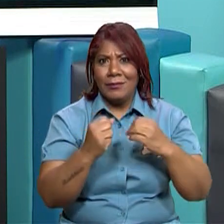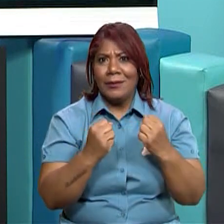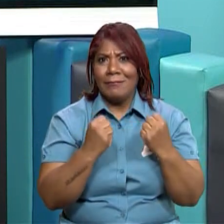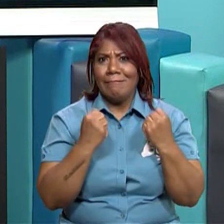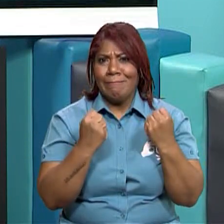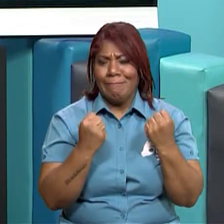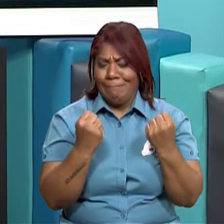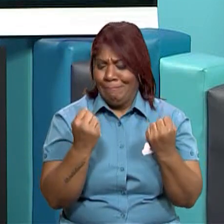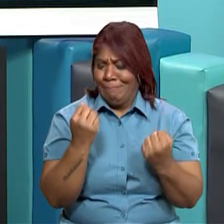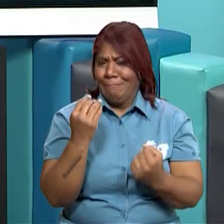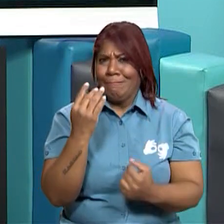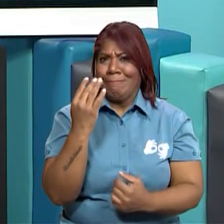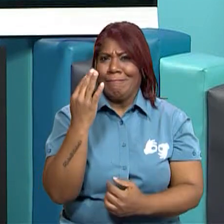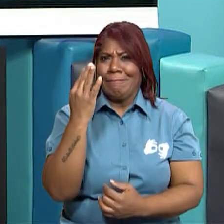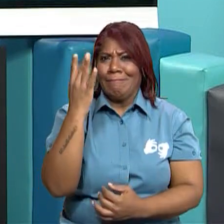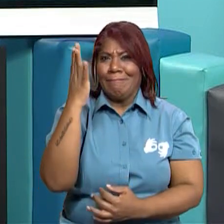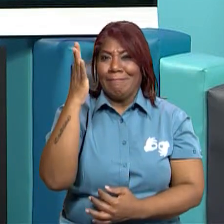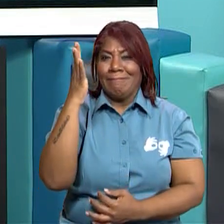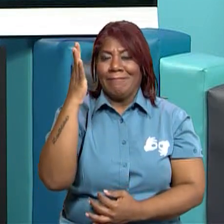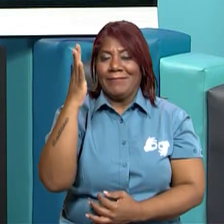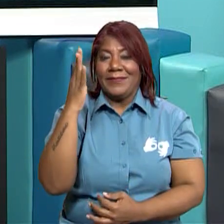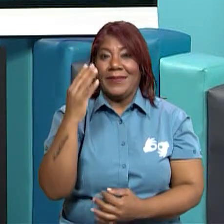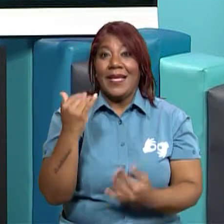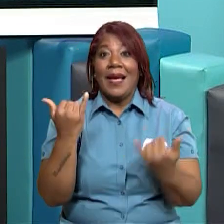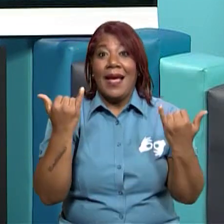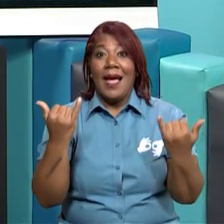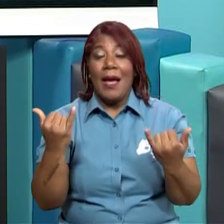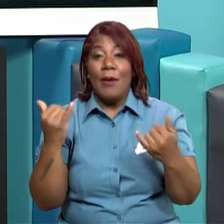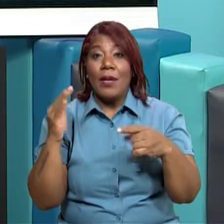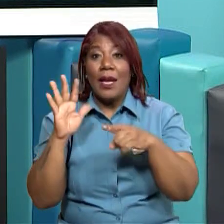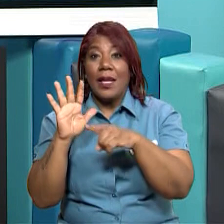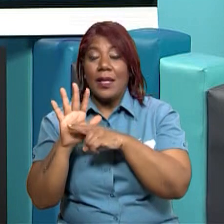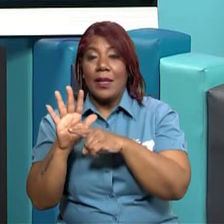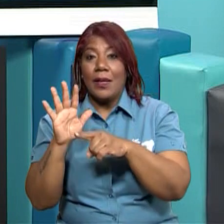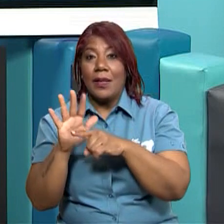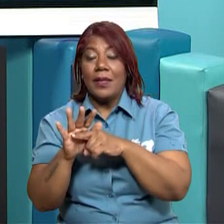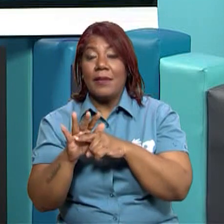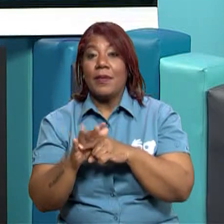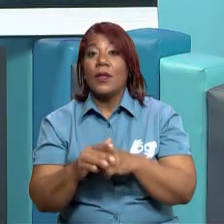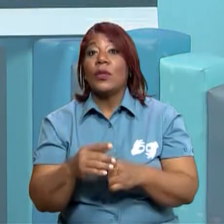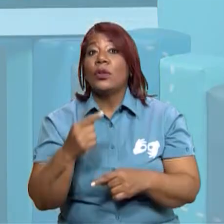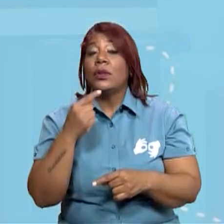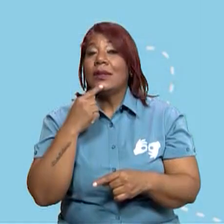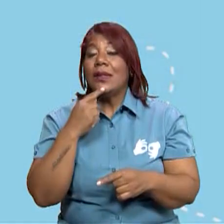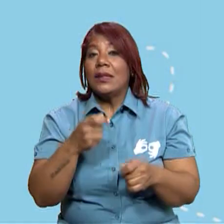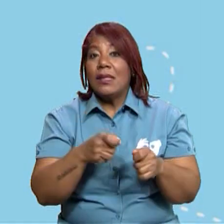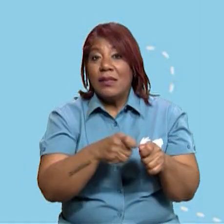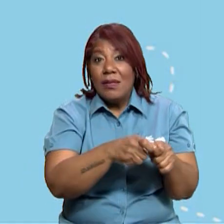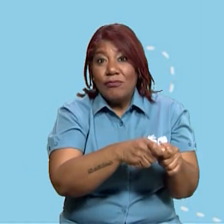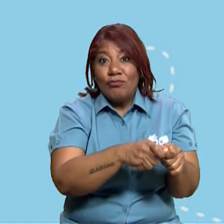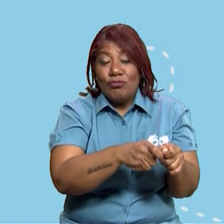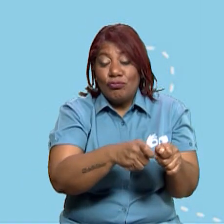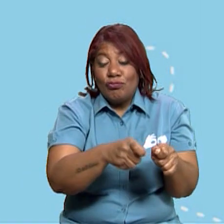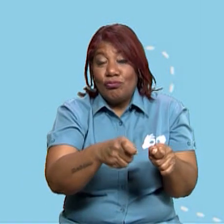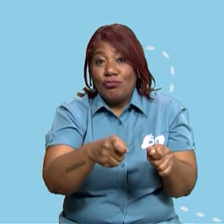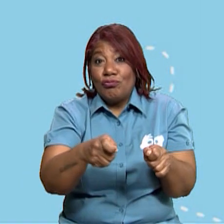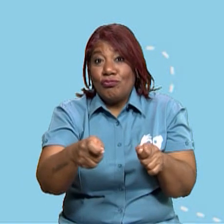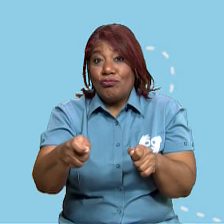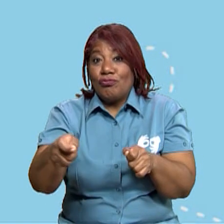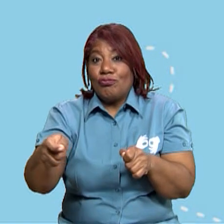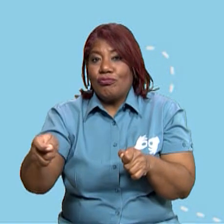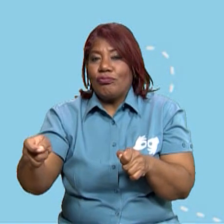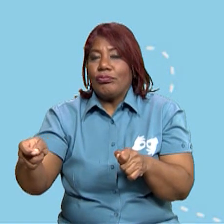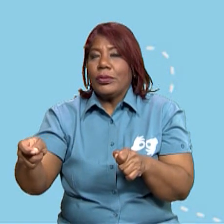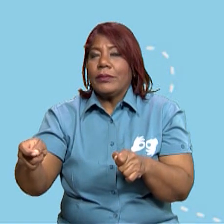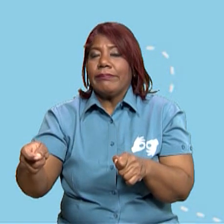vamos a ver los efectos negativos. Tenemos la erosión del suelo y la contaminación. Y aquí,